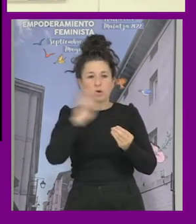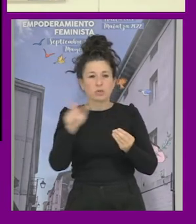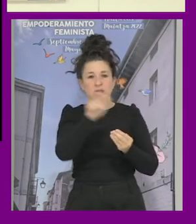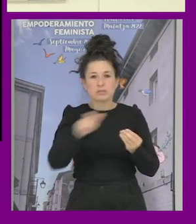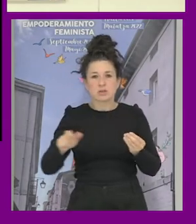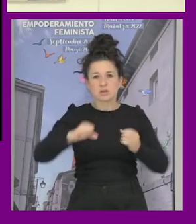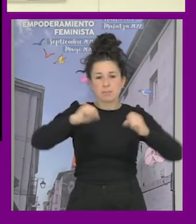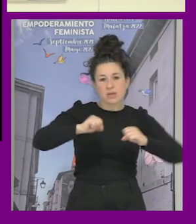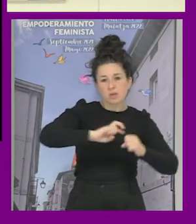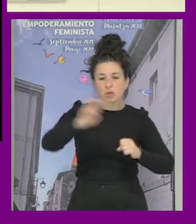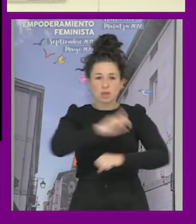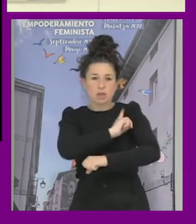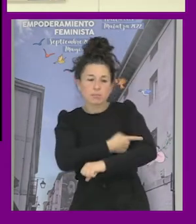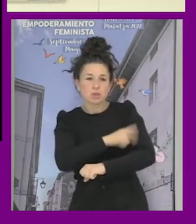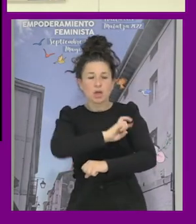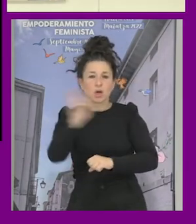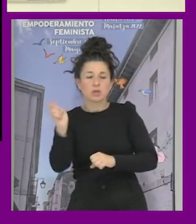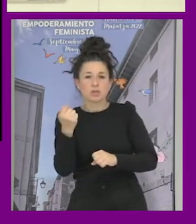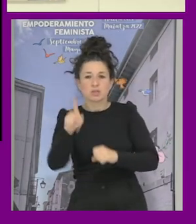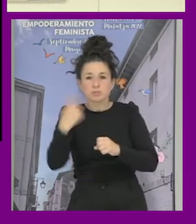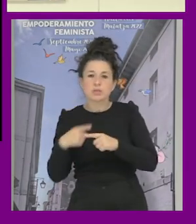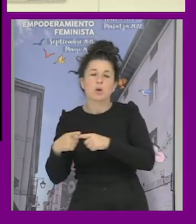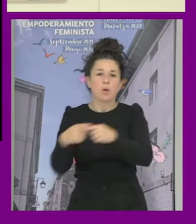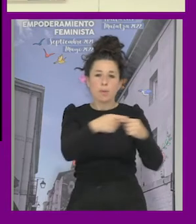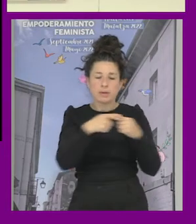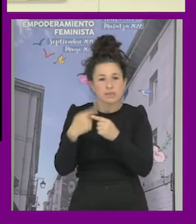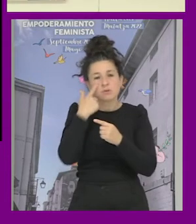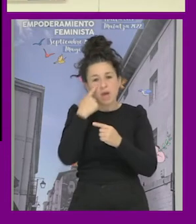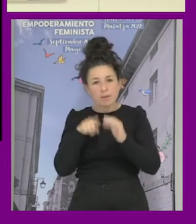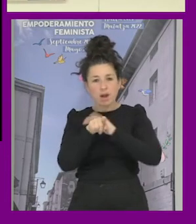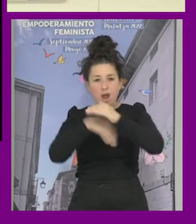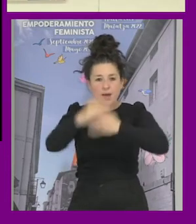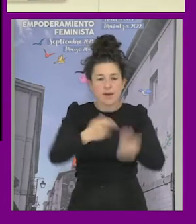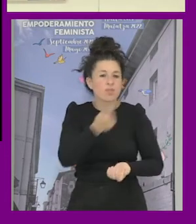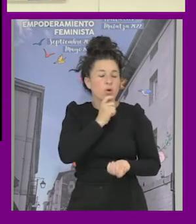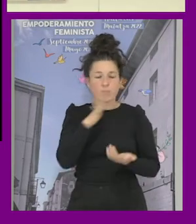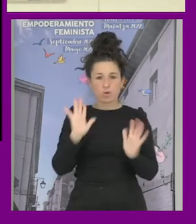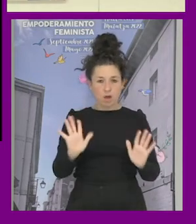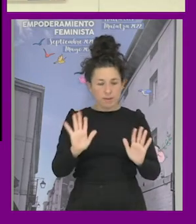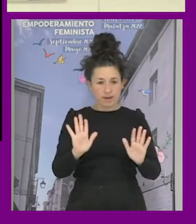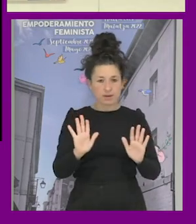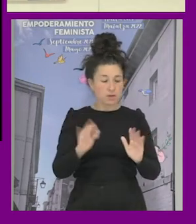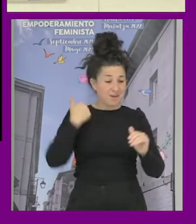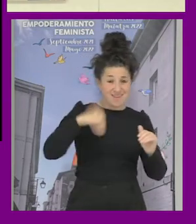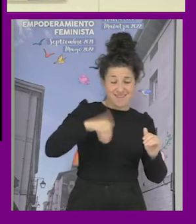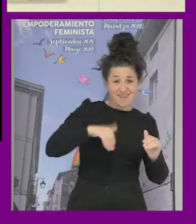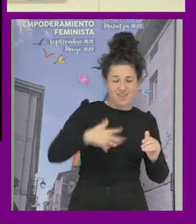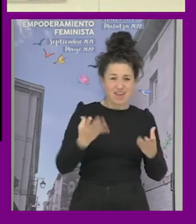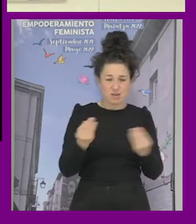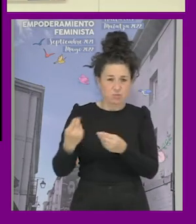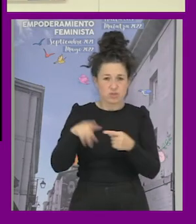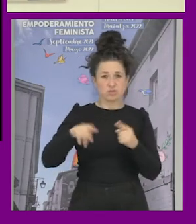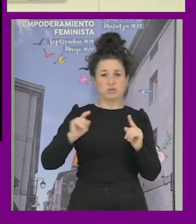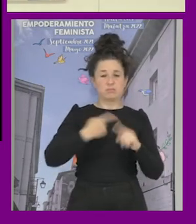con deporte no sé cuántos y después vamos a compartir y vamos a ver cómo avanzamos pero fue con todo venga va ya y hay que hacer muchas cosas